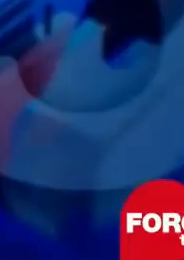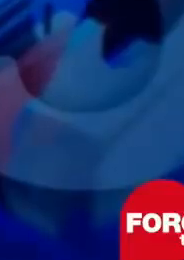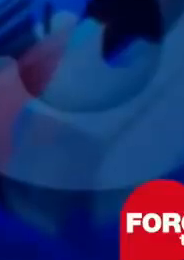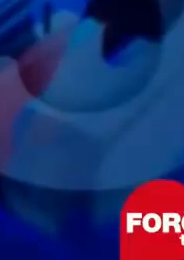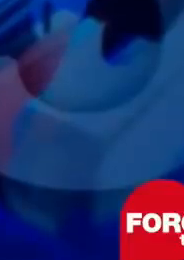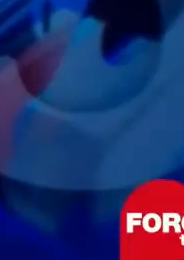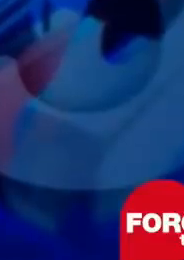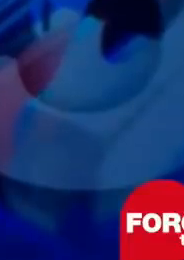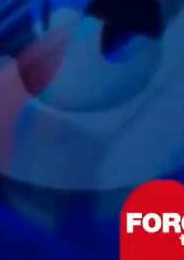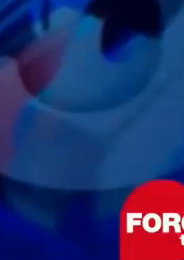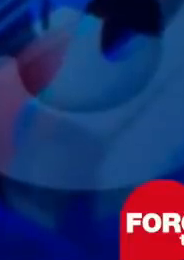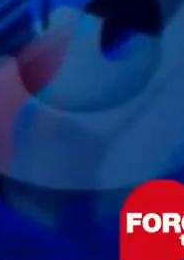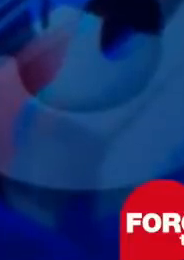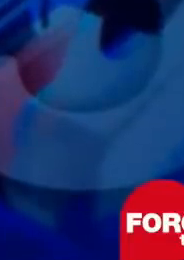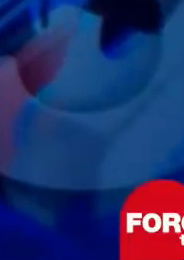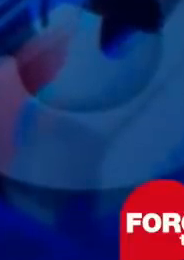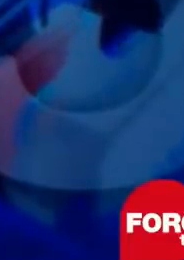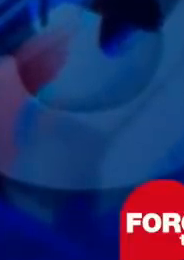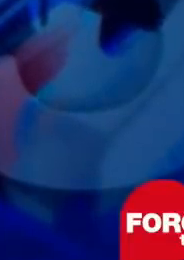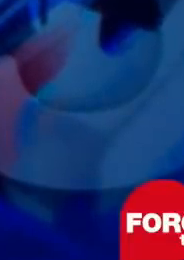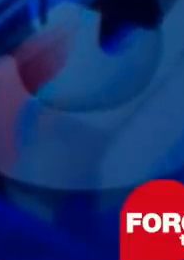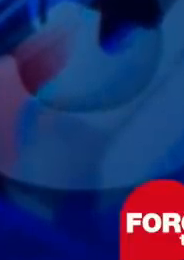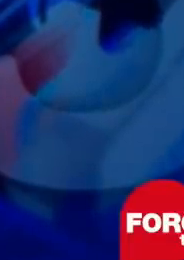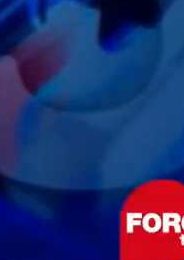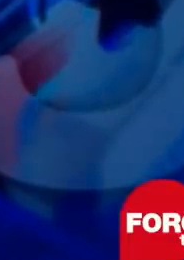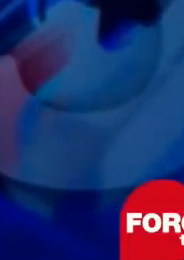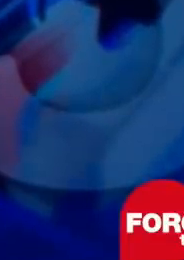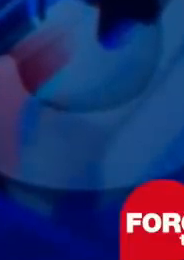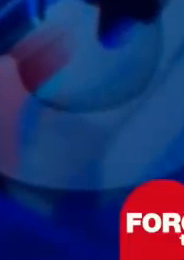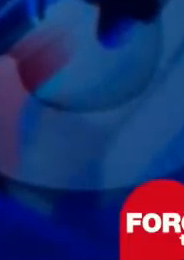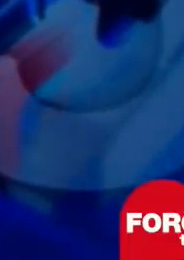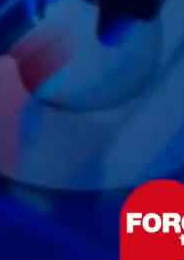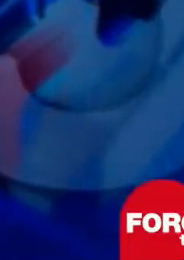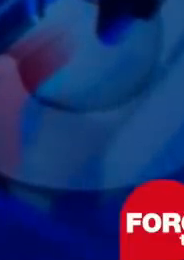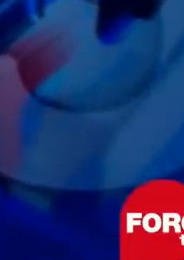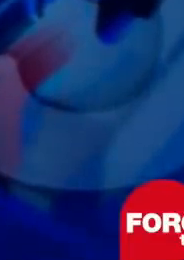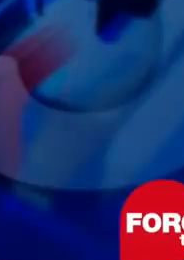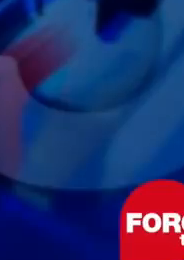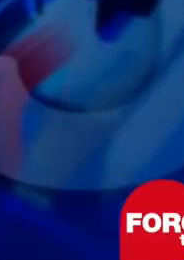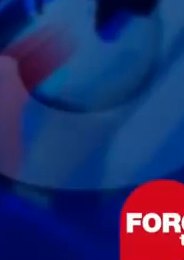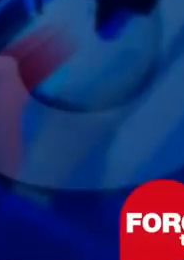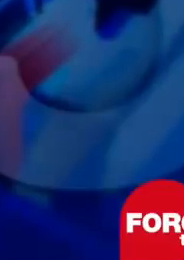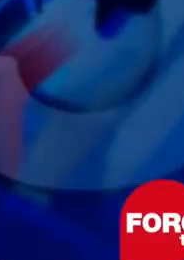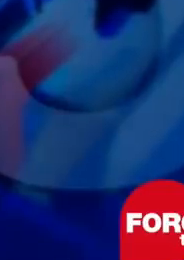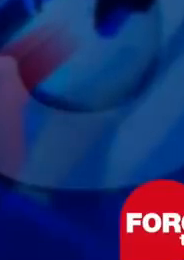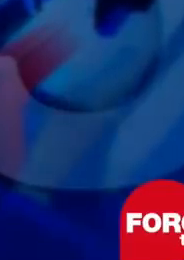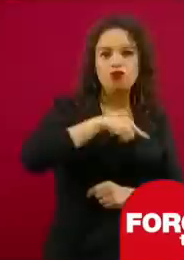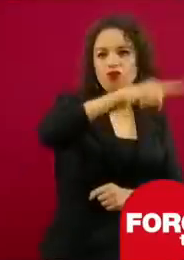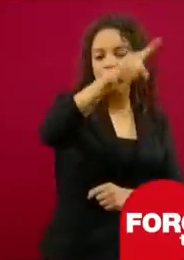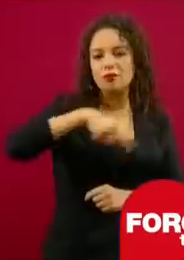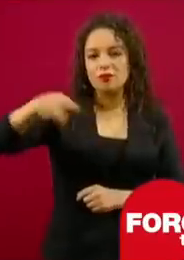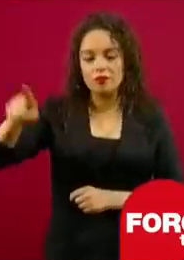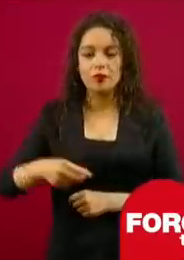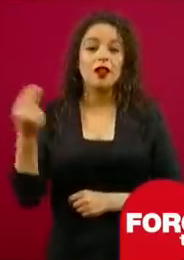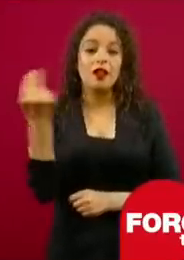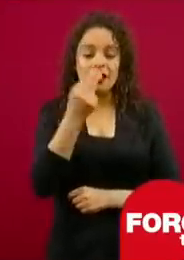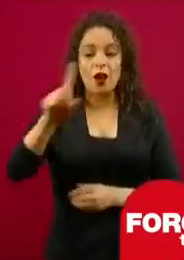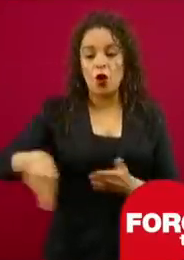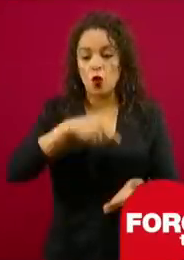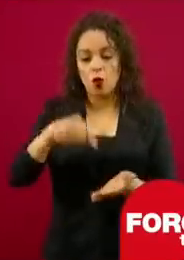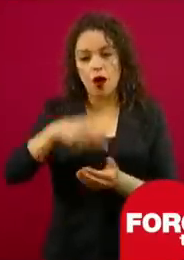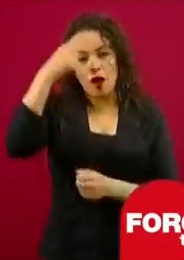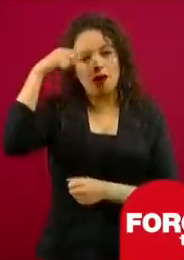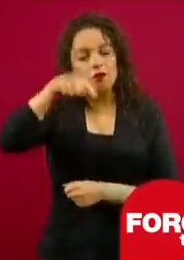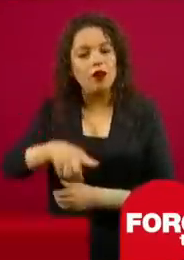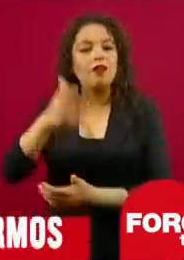Y durante esta conferencia, el director del Instituto Mexicano de Seguro Social, Sobé Robledo, informó que el Complejo Cultural Los Pinos fue habilitado para